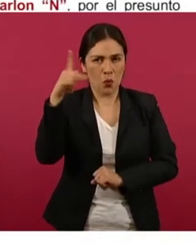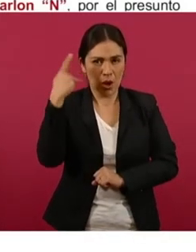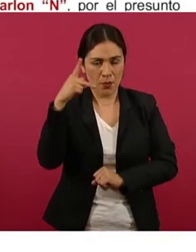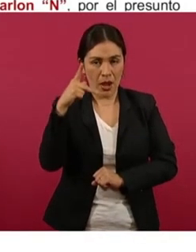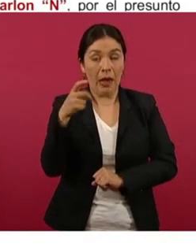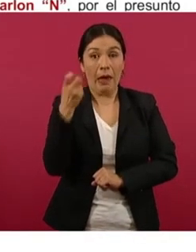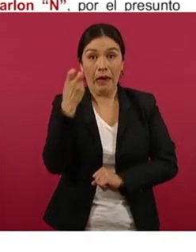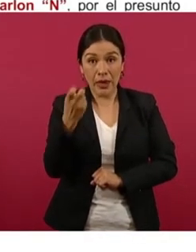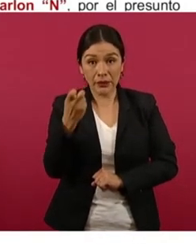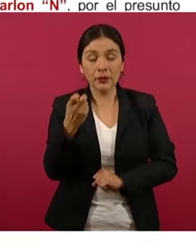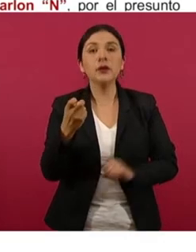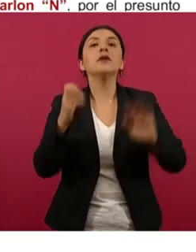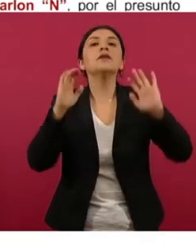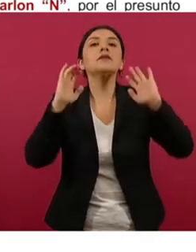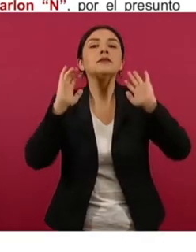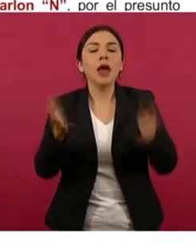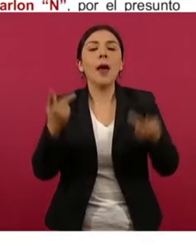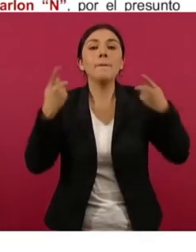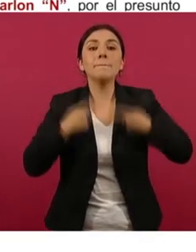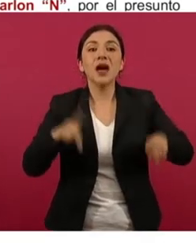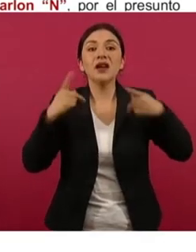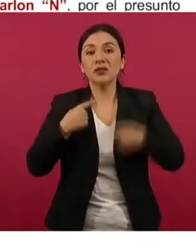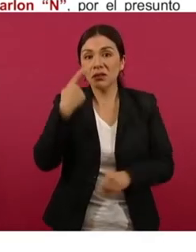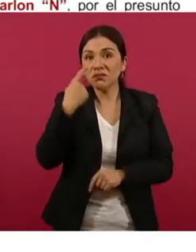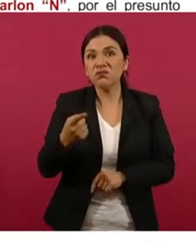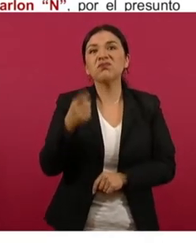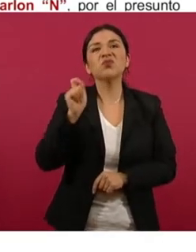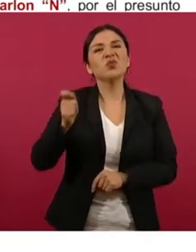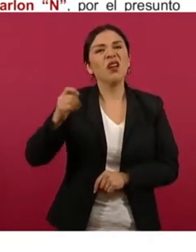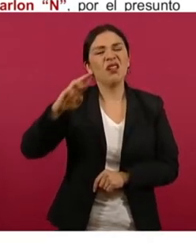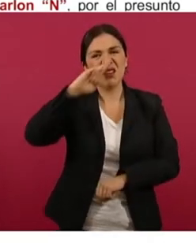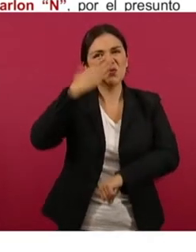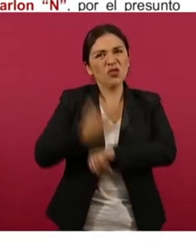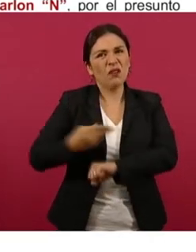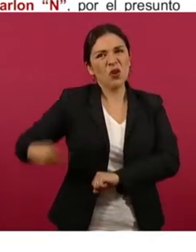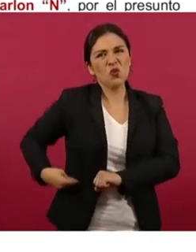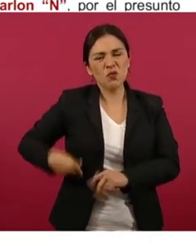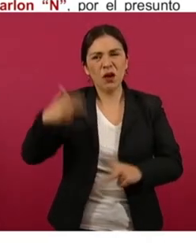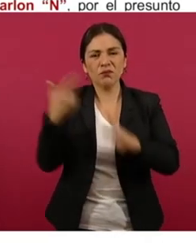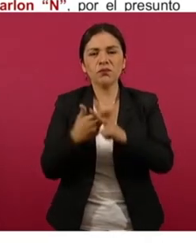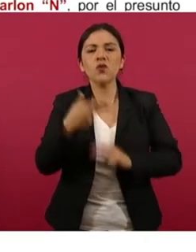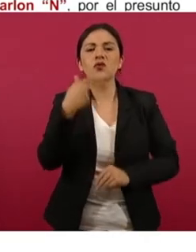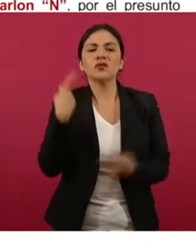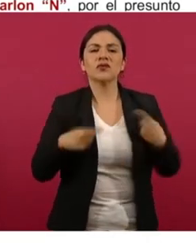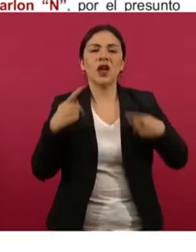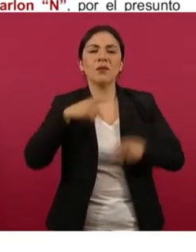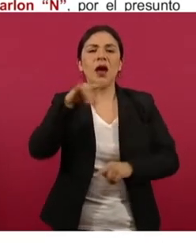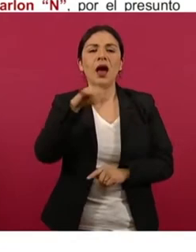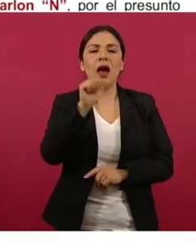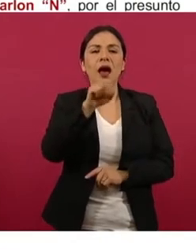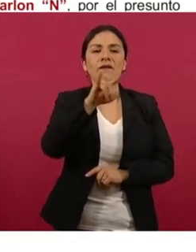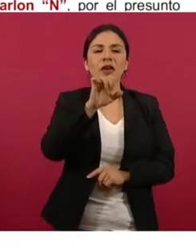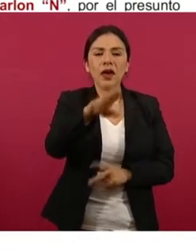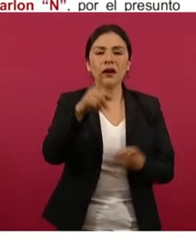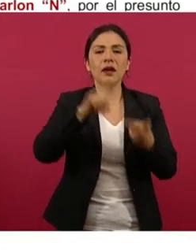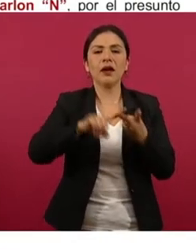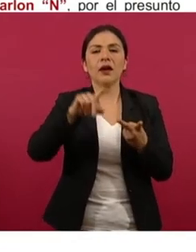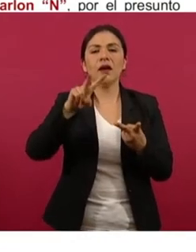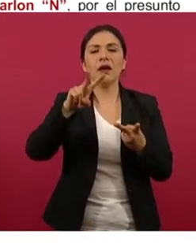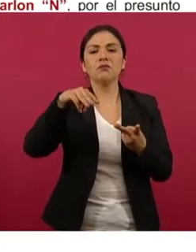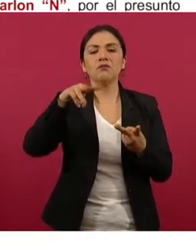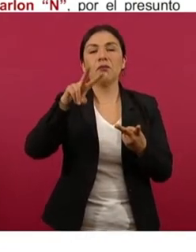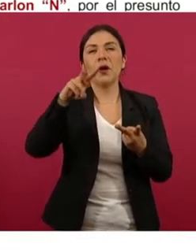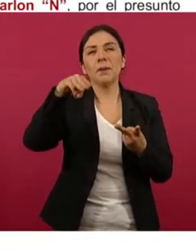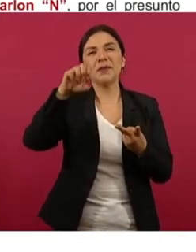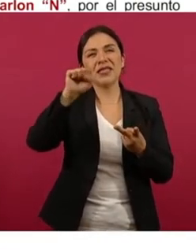ya los presuntos feminicidas Javier N, Santiago N y Javier N ya